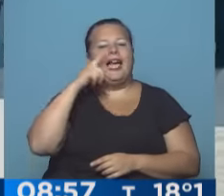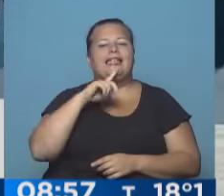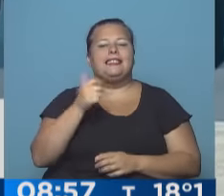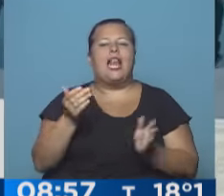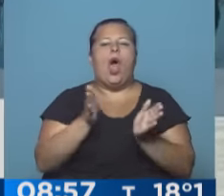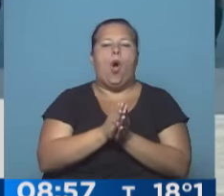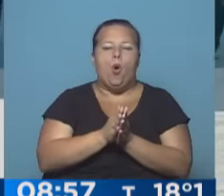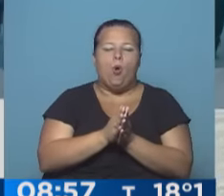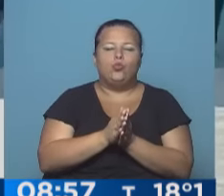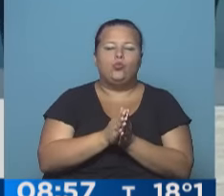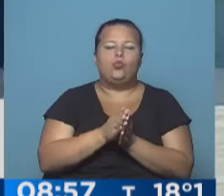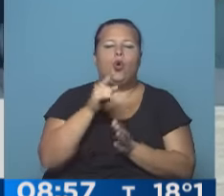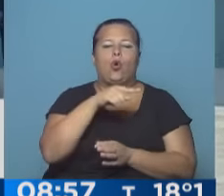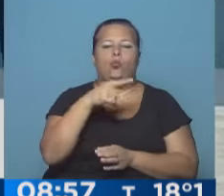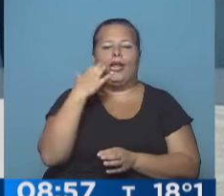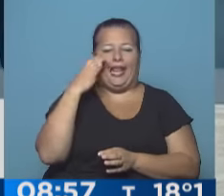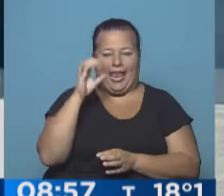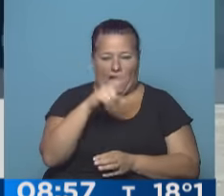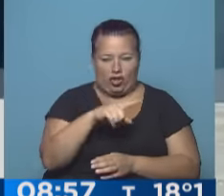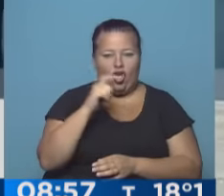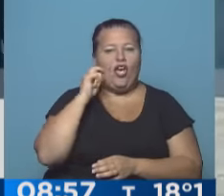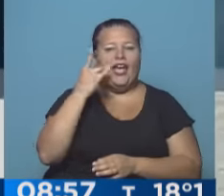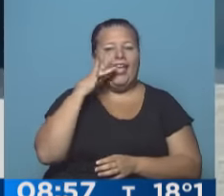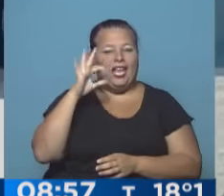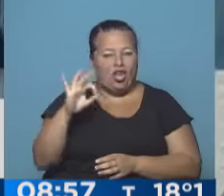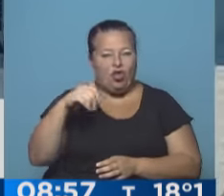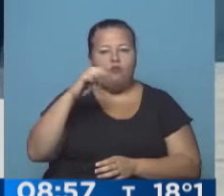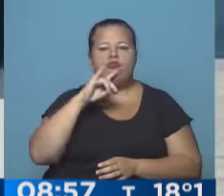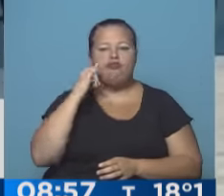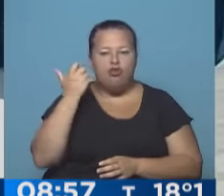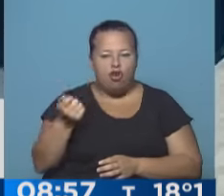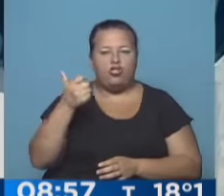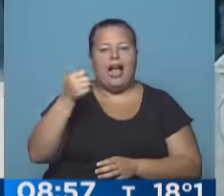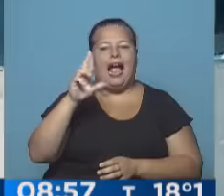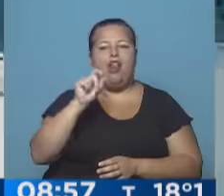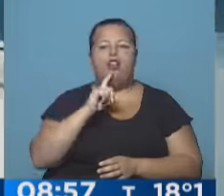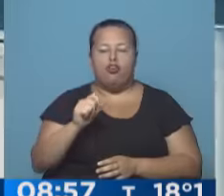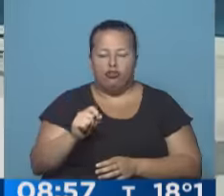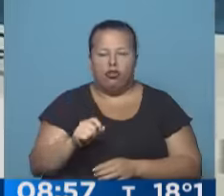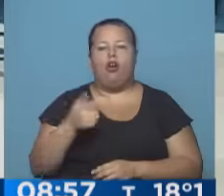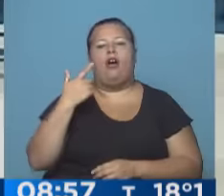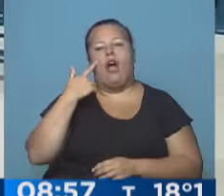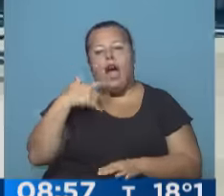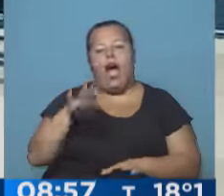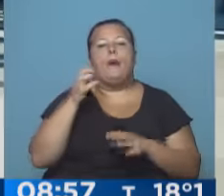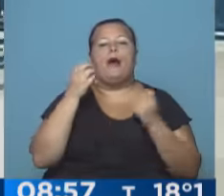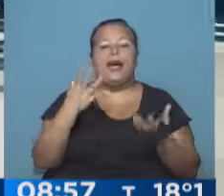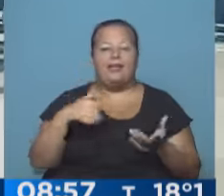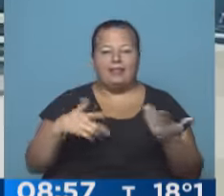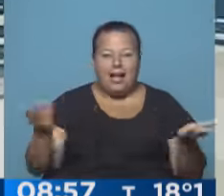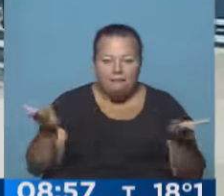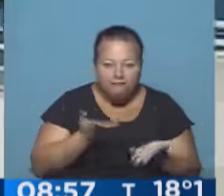acompañada de Guido Montoya Carlotto, de Guido Ignacio Montoya Carlotto. Vamos a ver cómo va a ser este